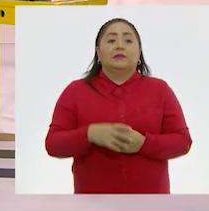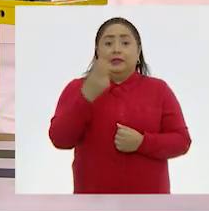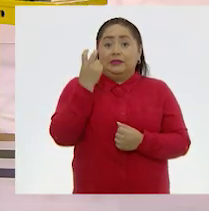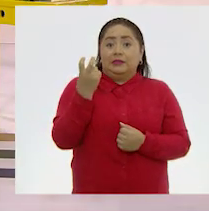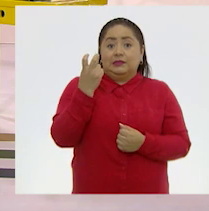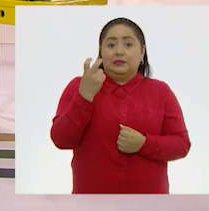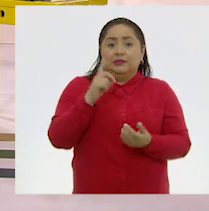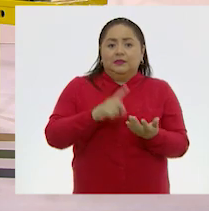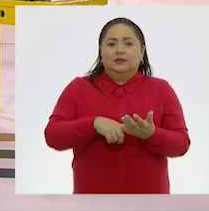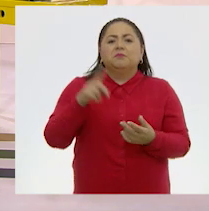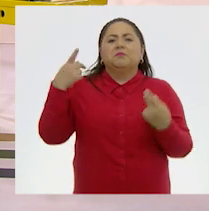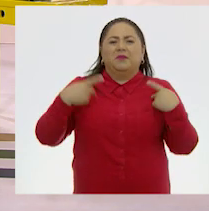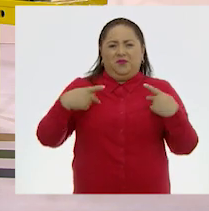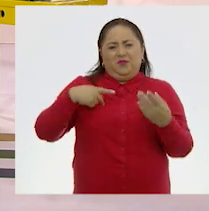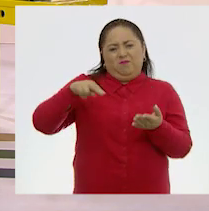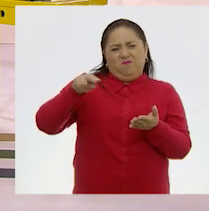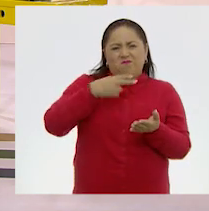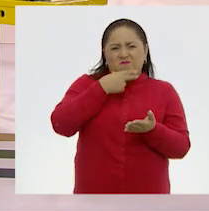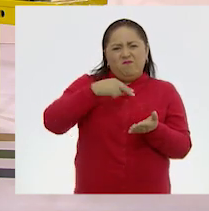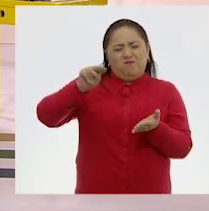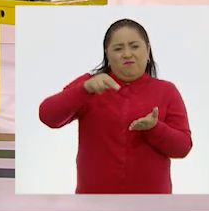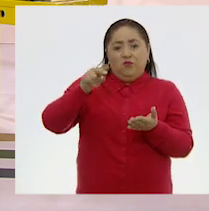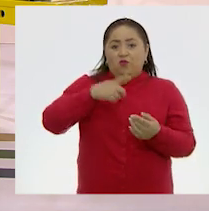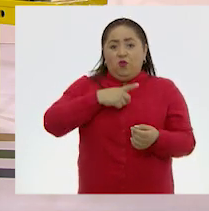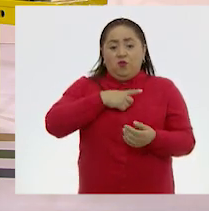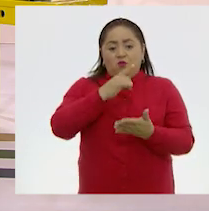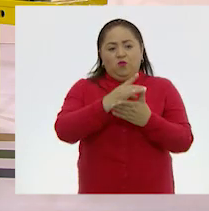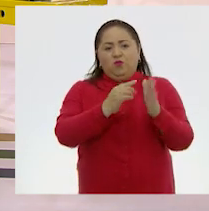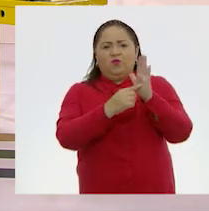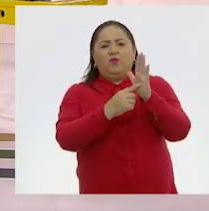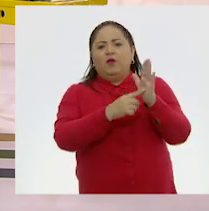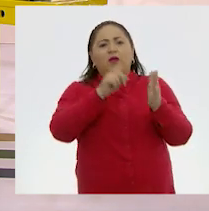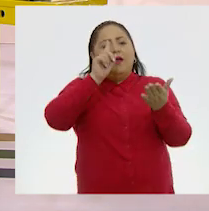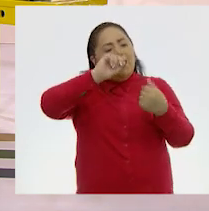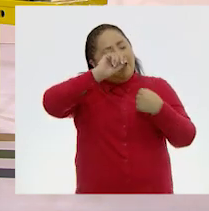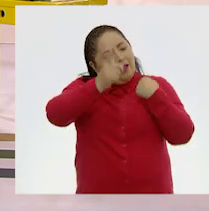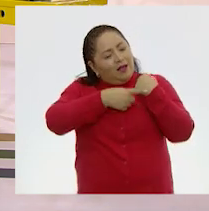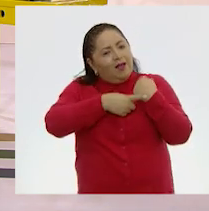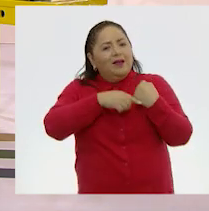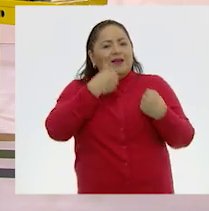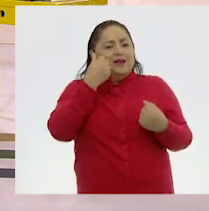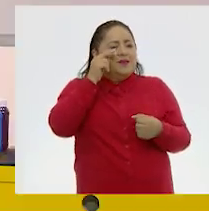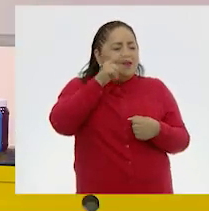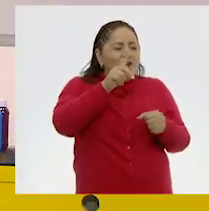El autor lo que quería no era solamente mostrar el paisaje, sino